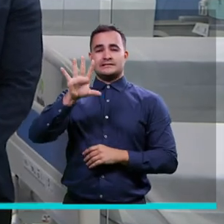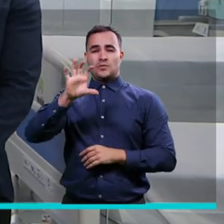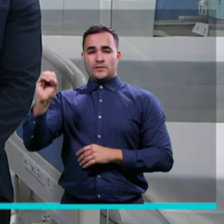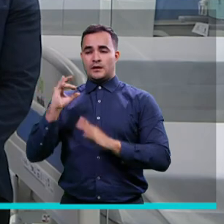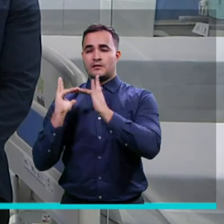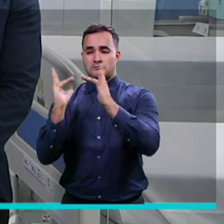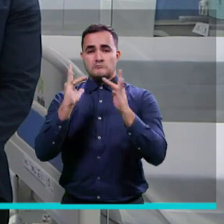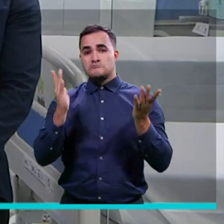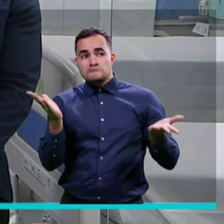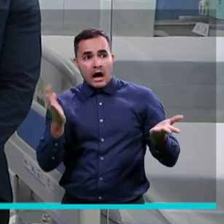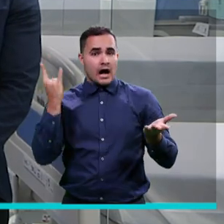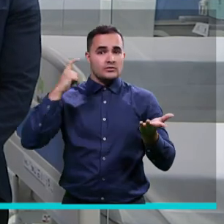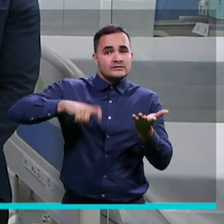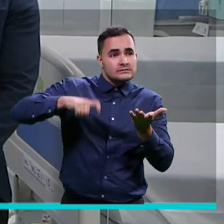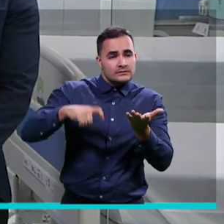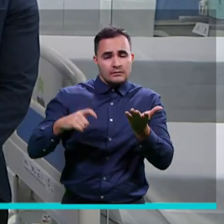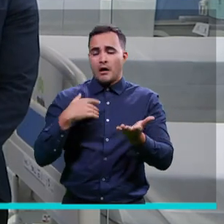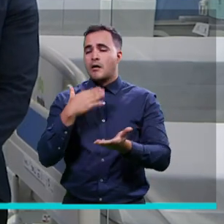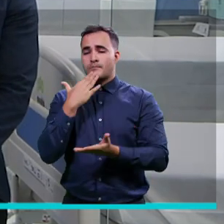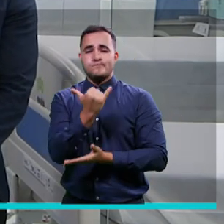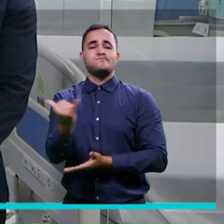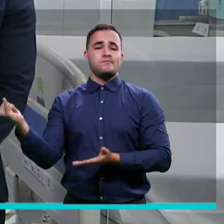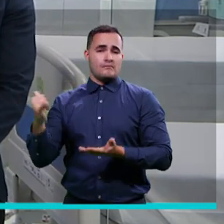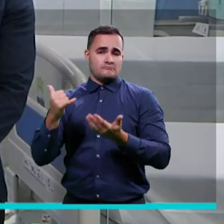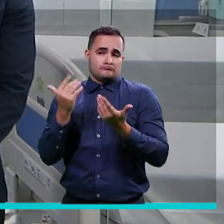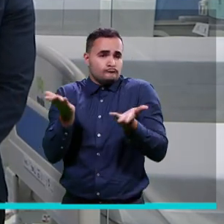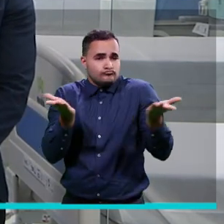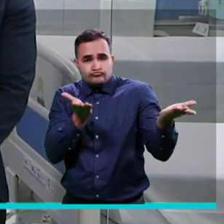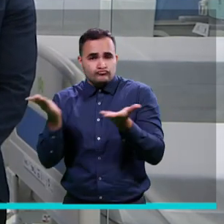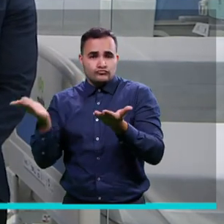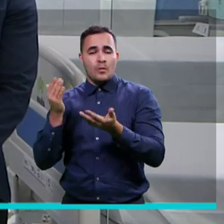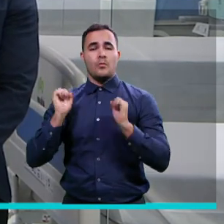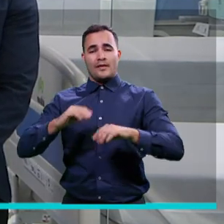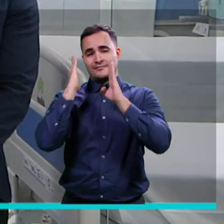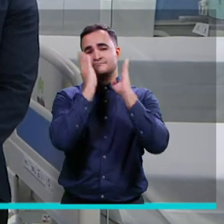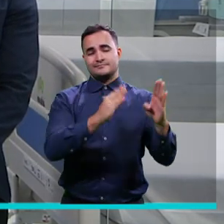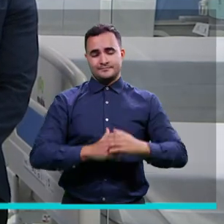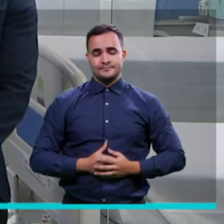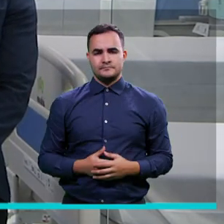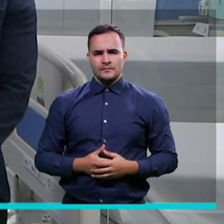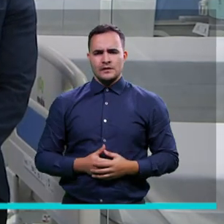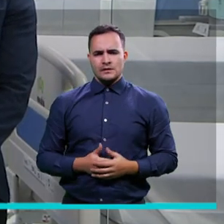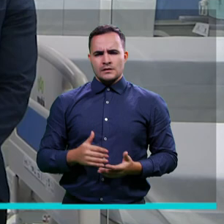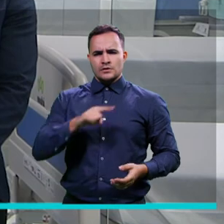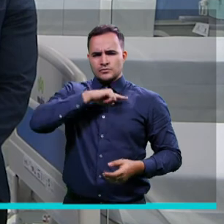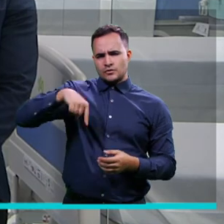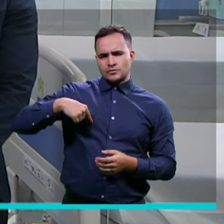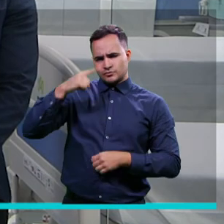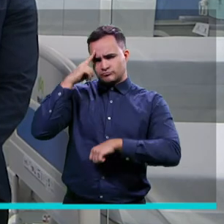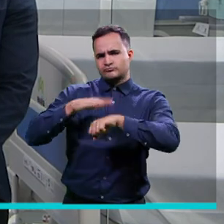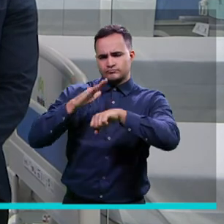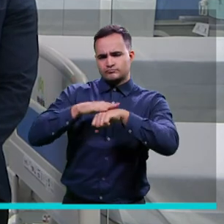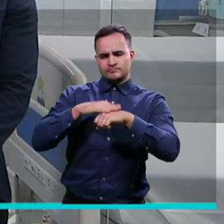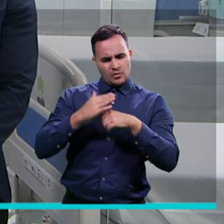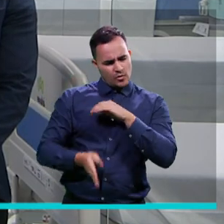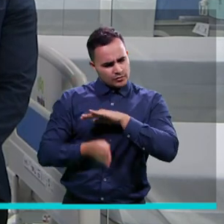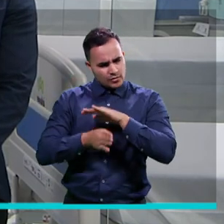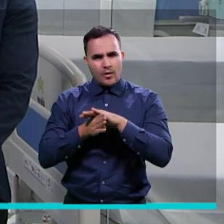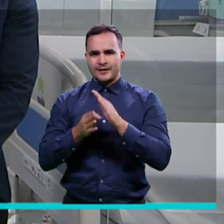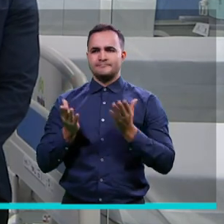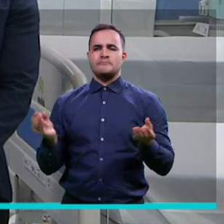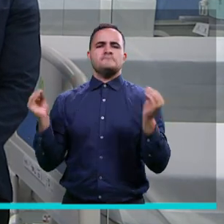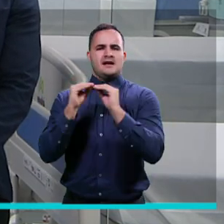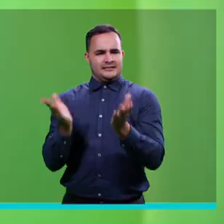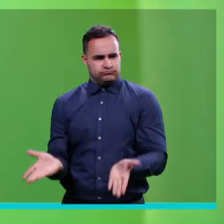disponibles, libres, en caso de que sean necesarias para ser utilizadas. Vamos a seguir avanzando en el proceso